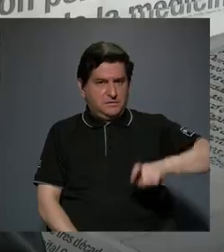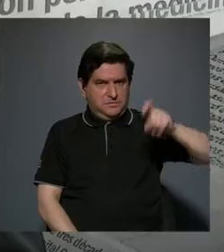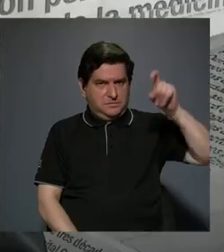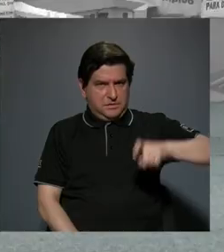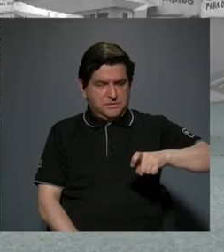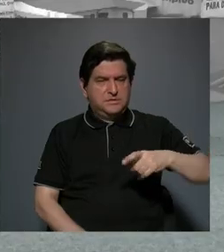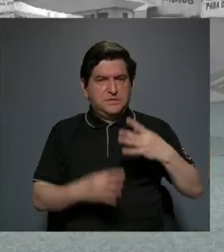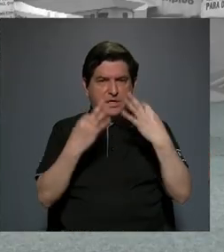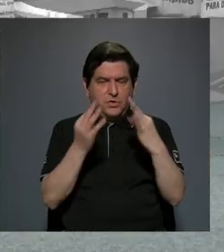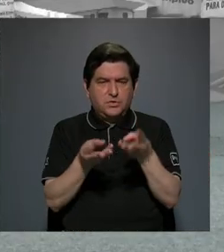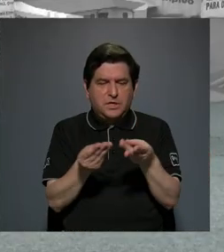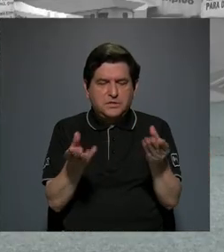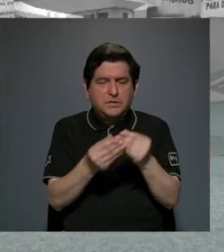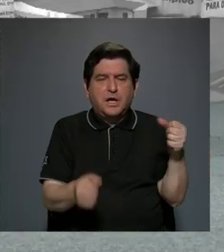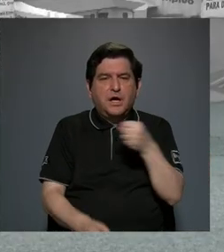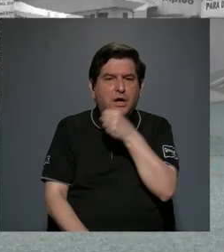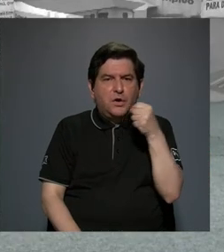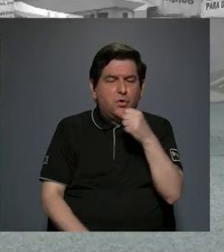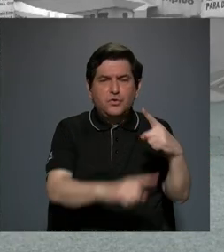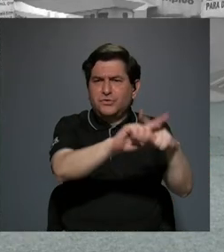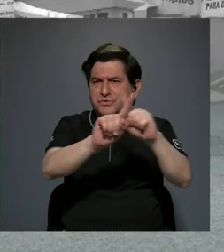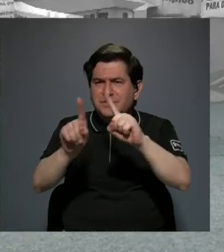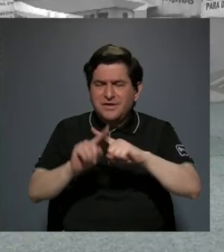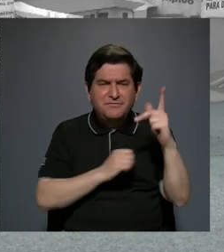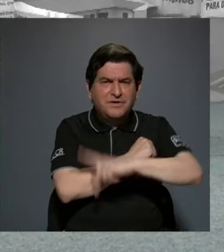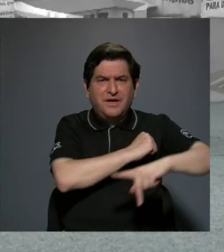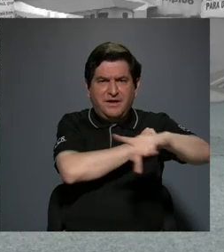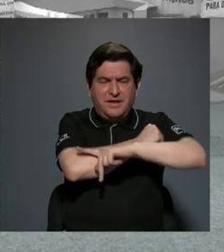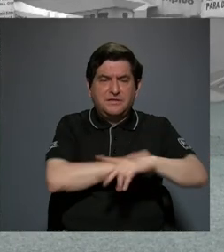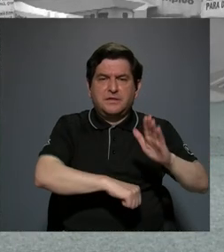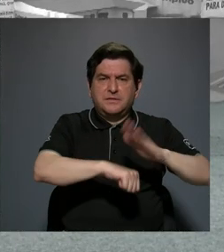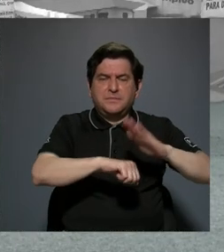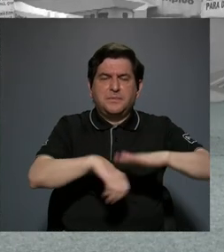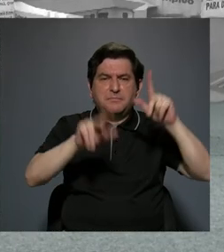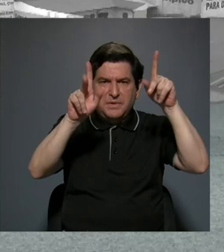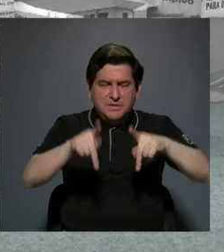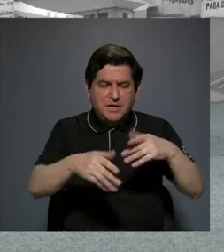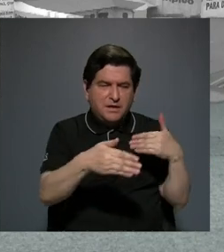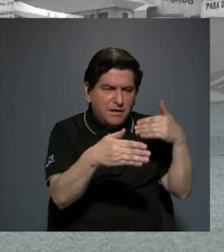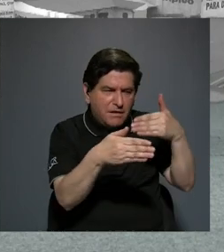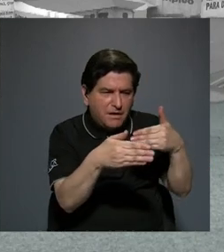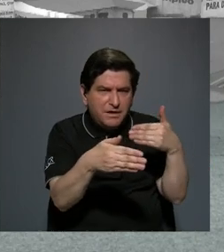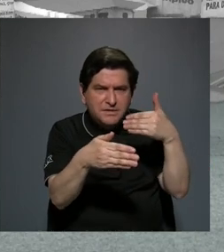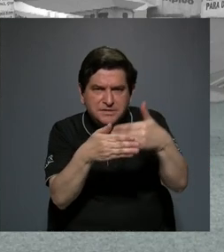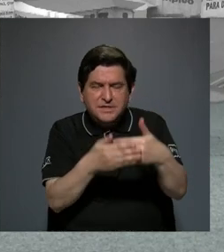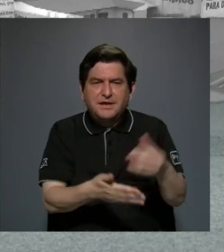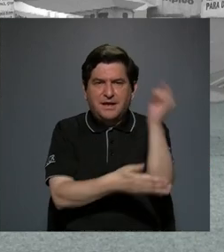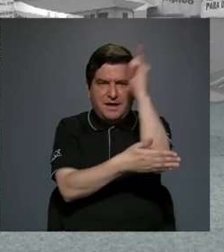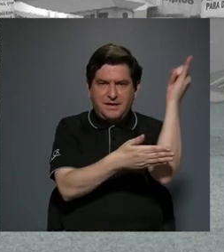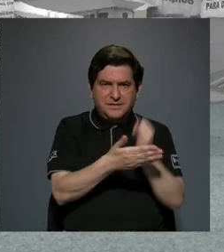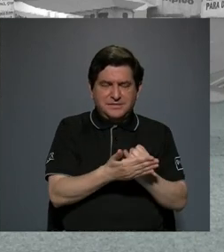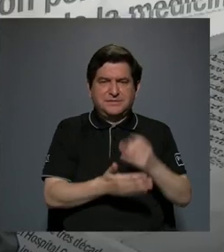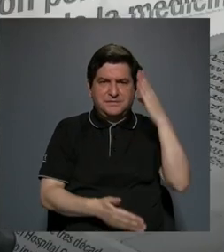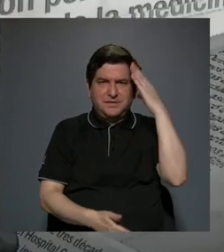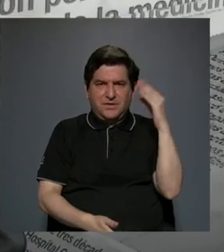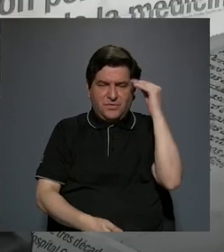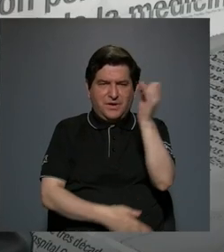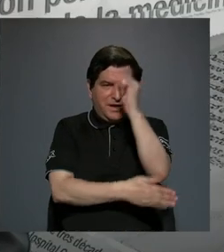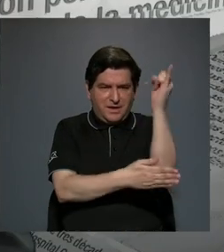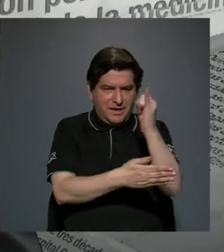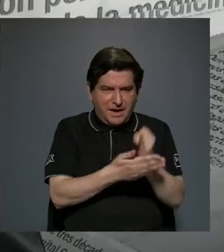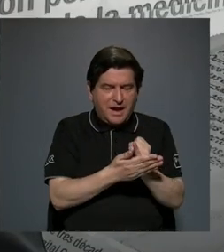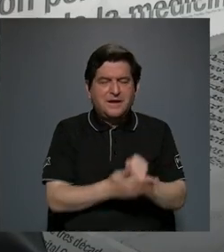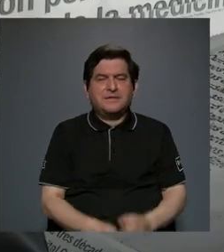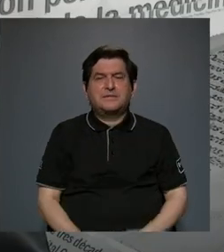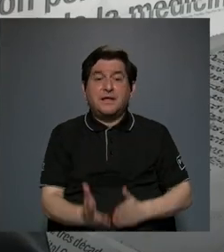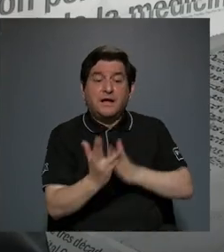tratar de producir coros en el país ¿verdad? para permitirle a la gente un acercamiento al arte a una experiencia artística a